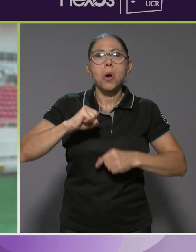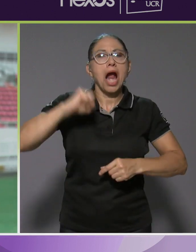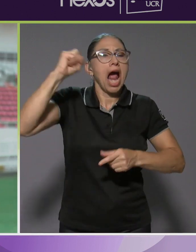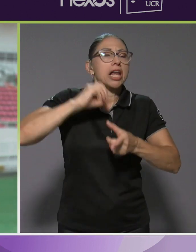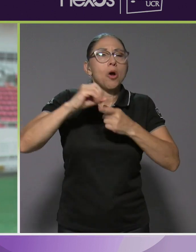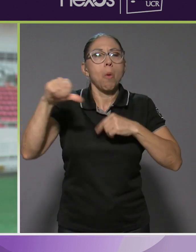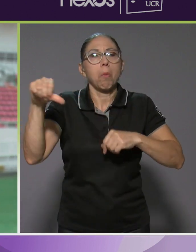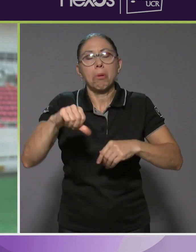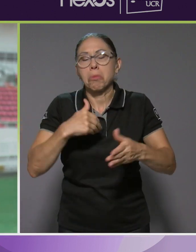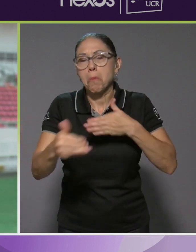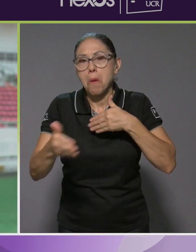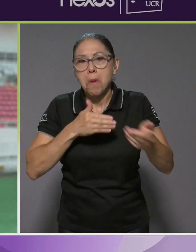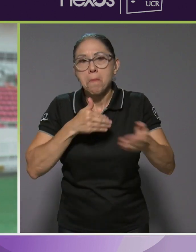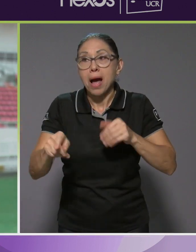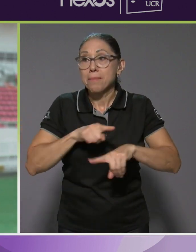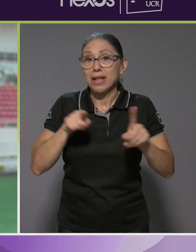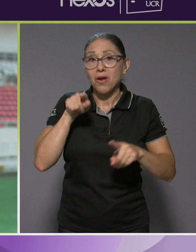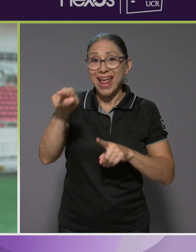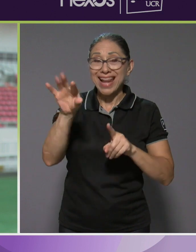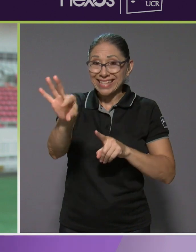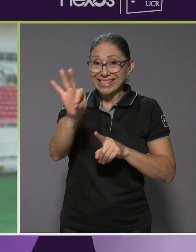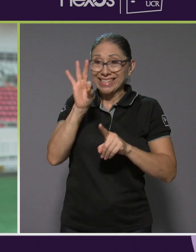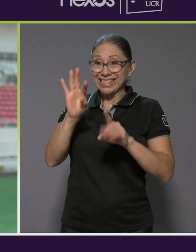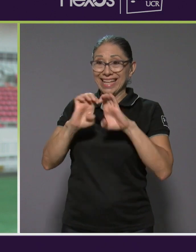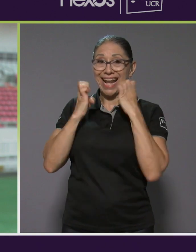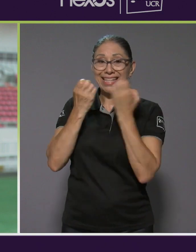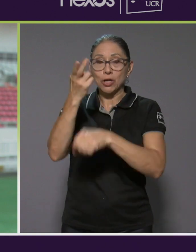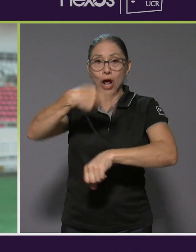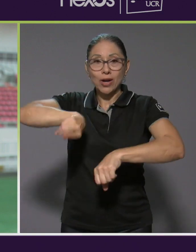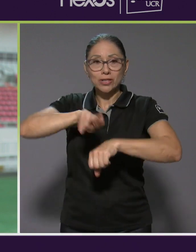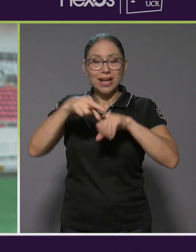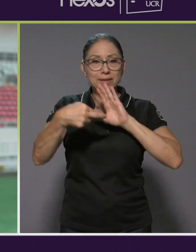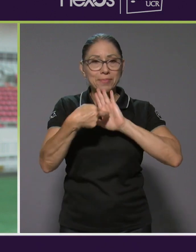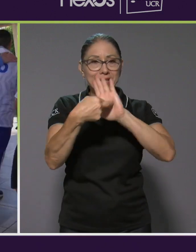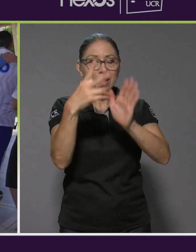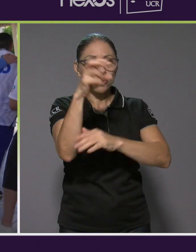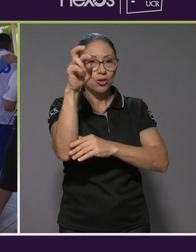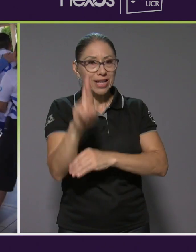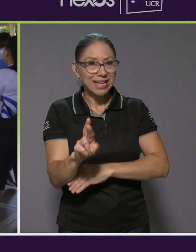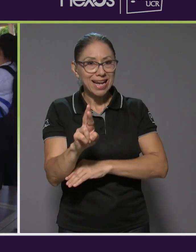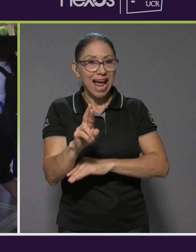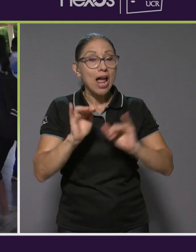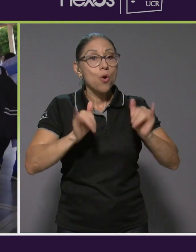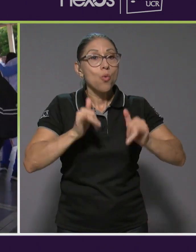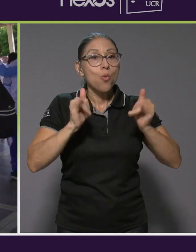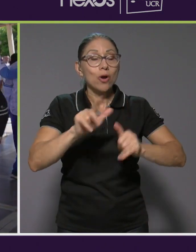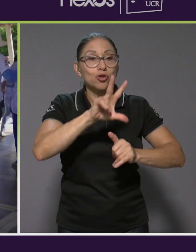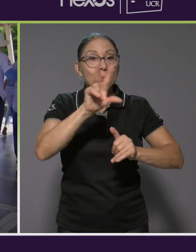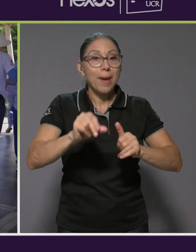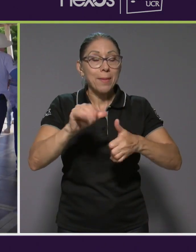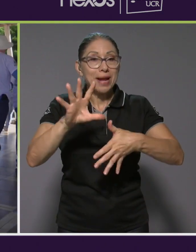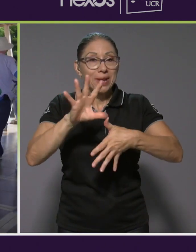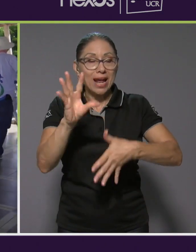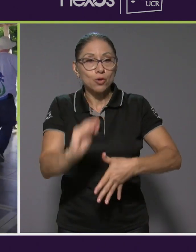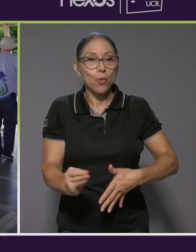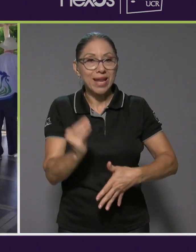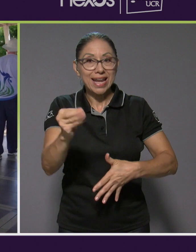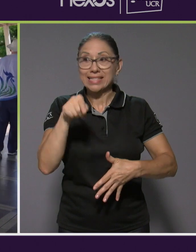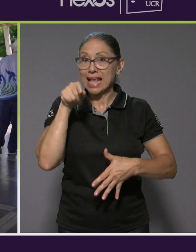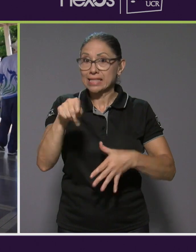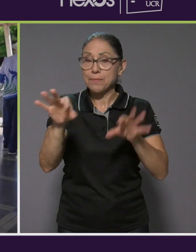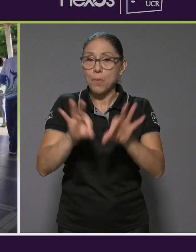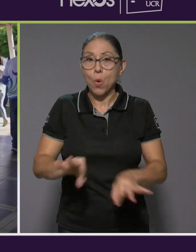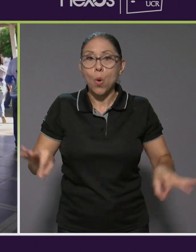él sea un seleccionado nacional, que esté representando a Costa Rica en unos juegos para Panamericanos juveniles y que es un evento tan